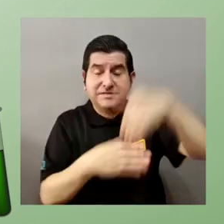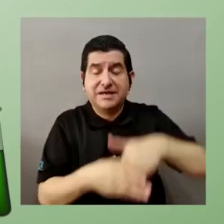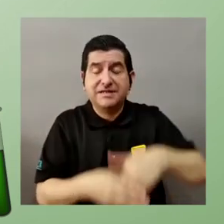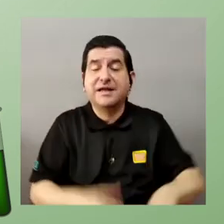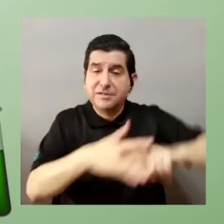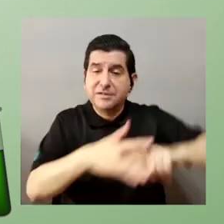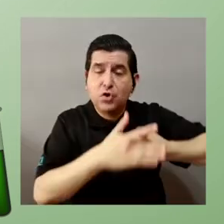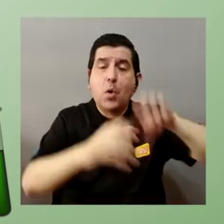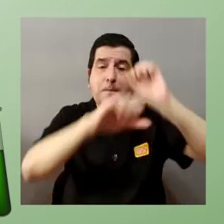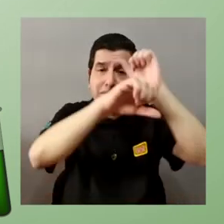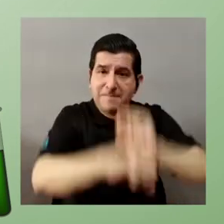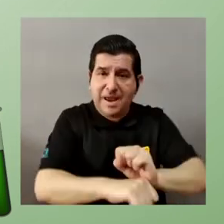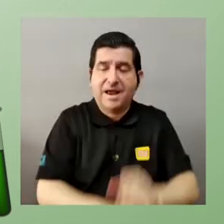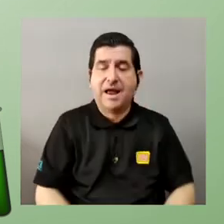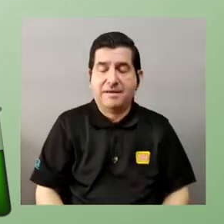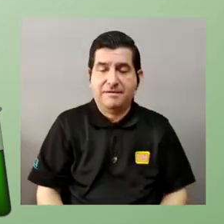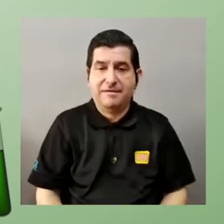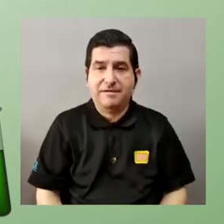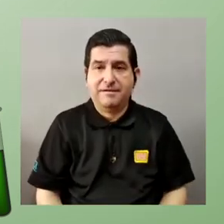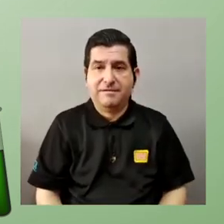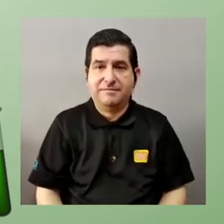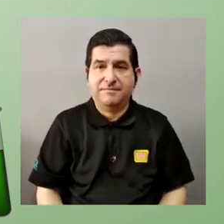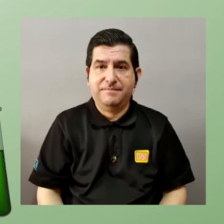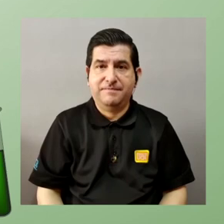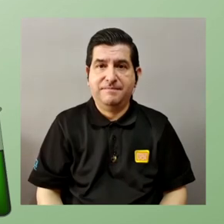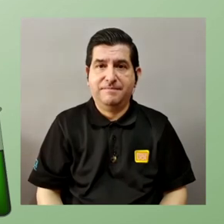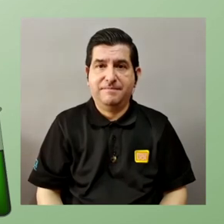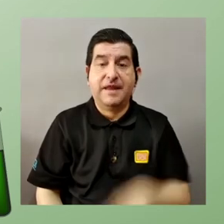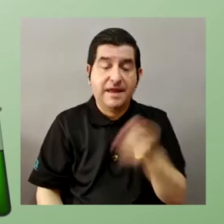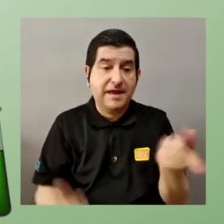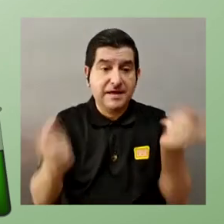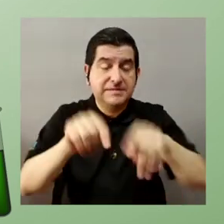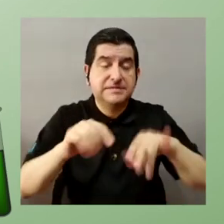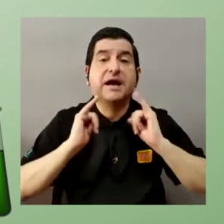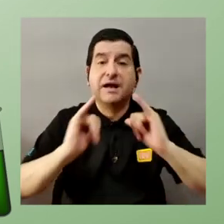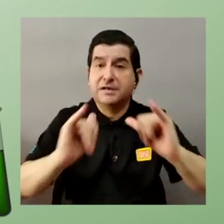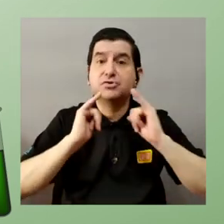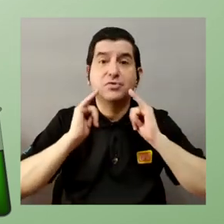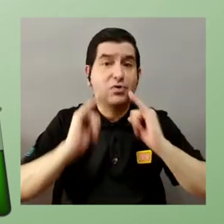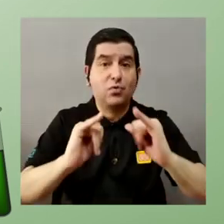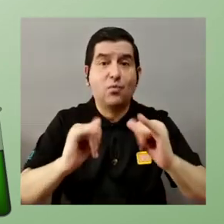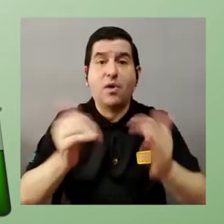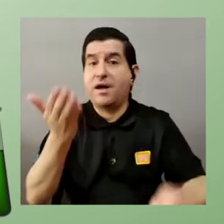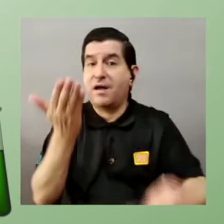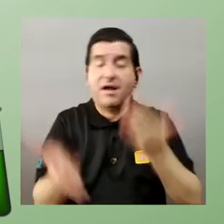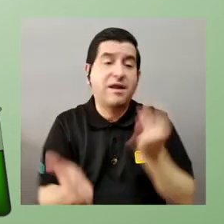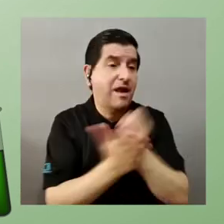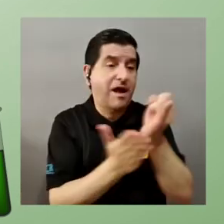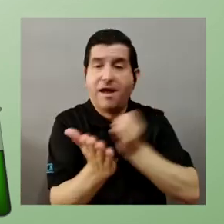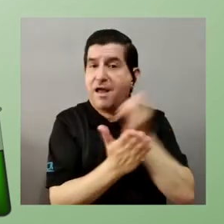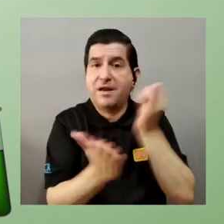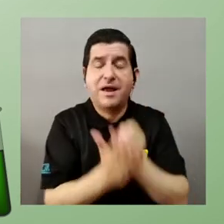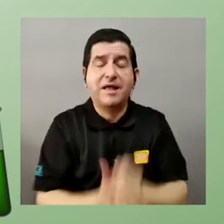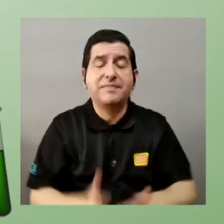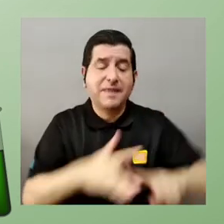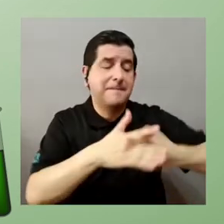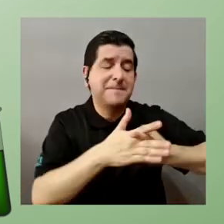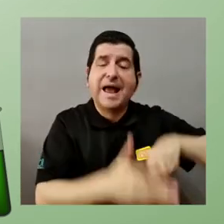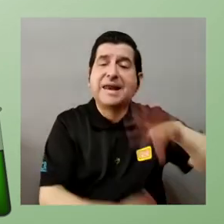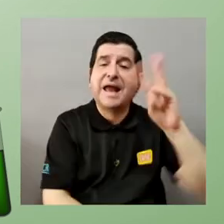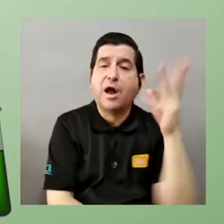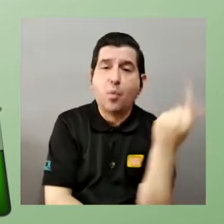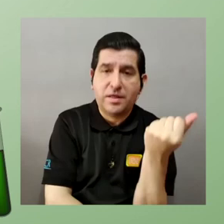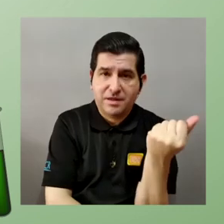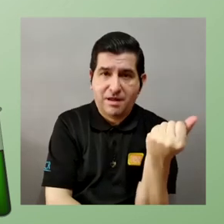dentro de la mecánica plástica impactan a la verdad más o igual que las investigaciones de